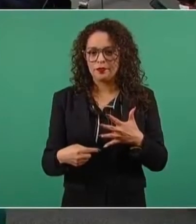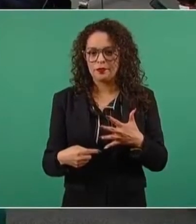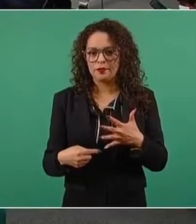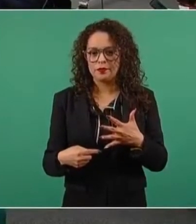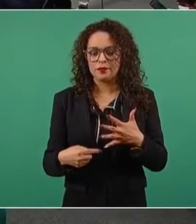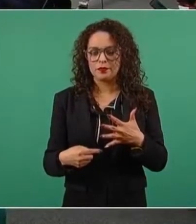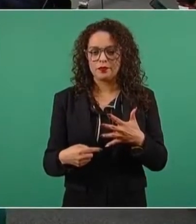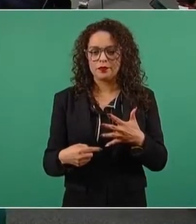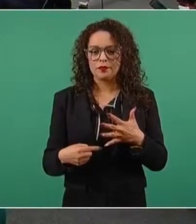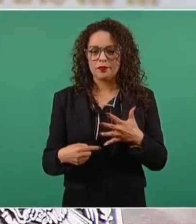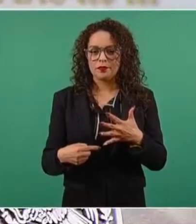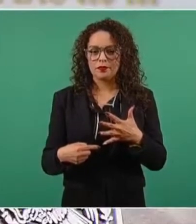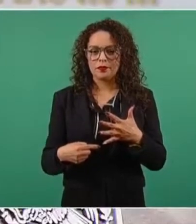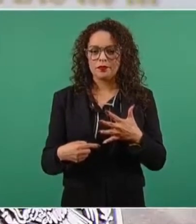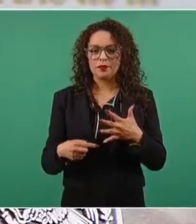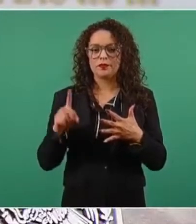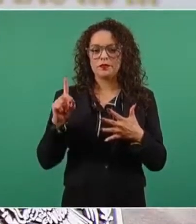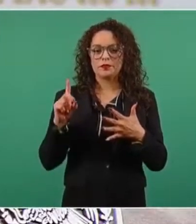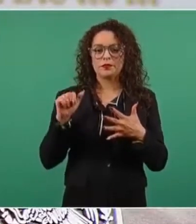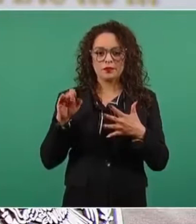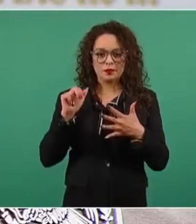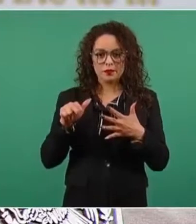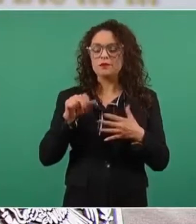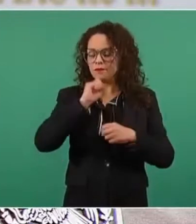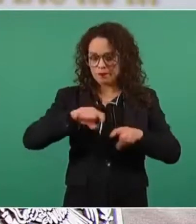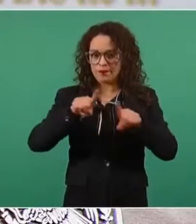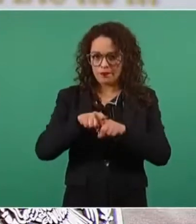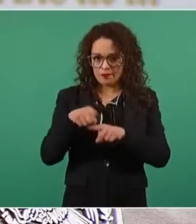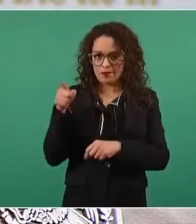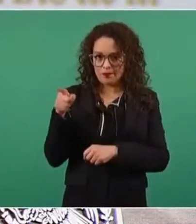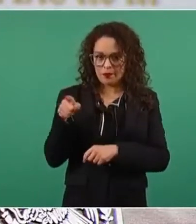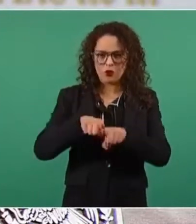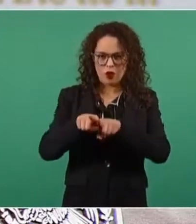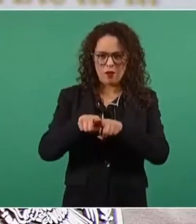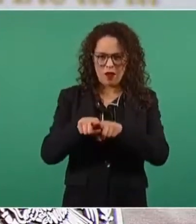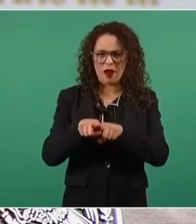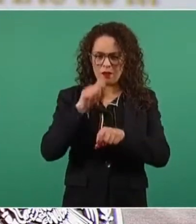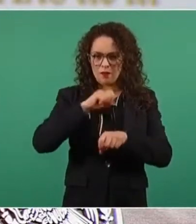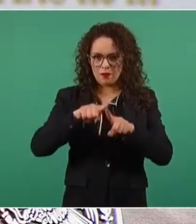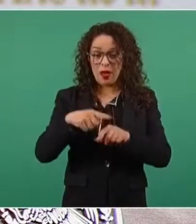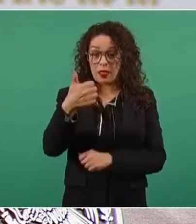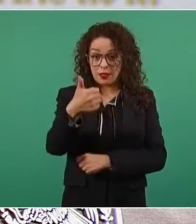también Damián su hermano cuatro llevamos seis